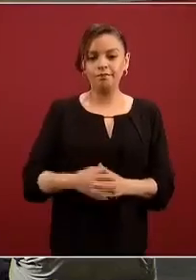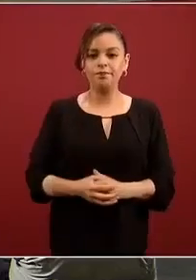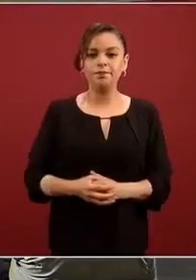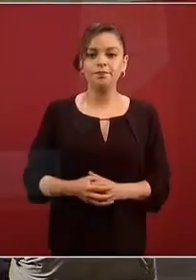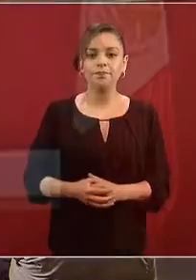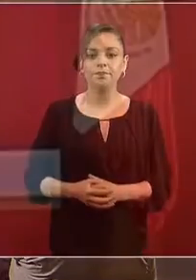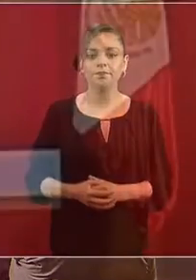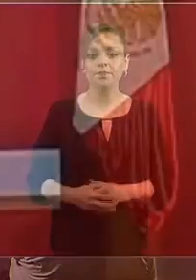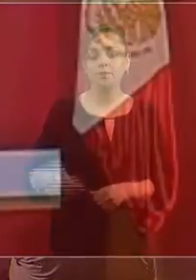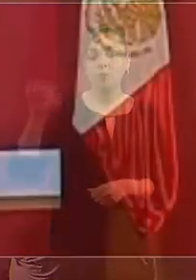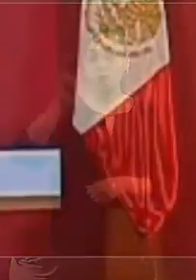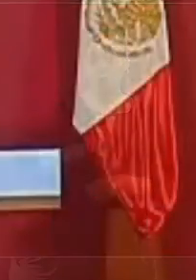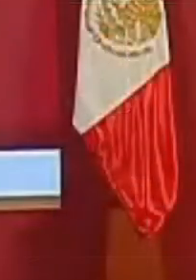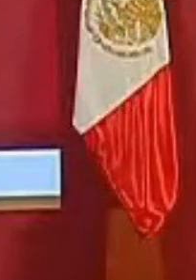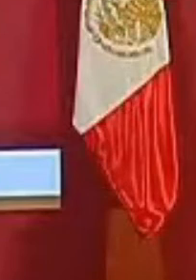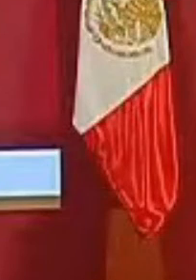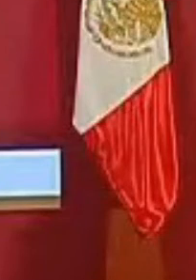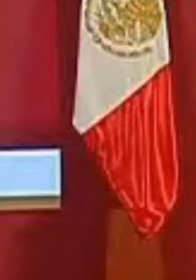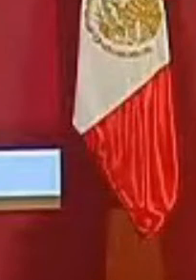actualización para el día de hoy.